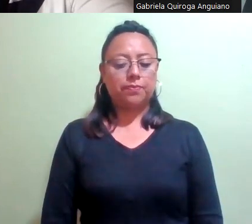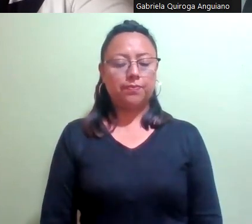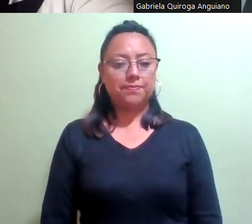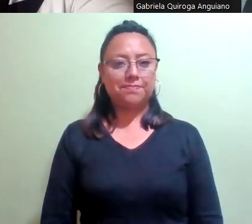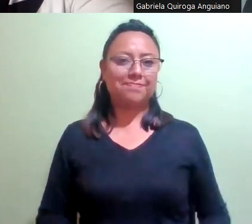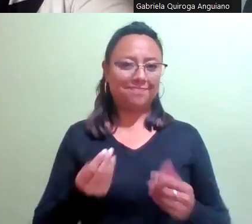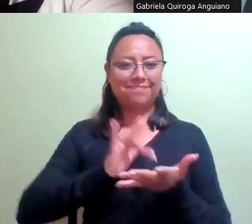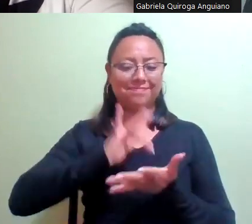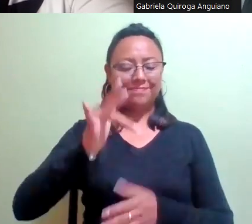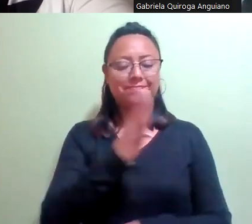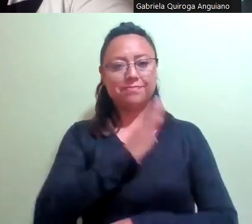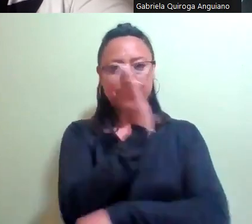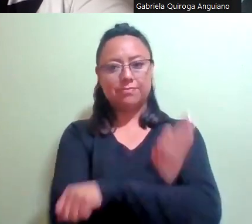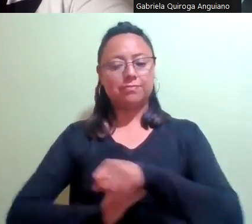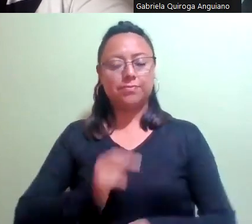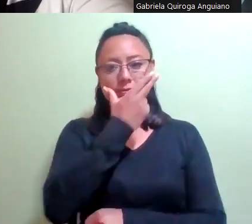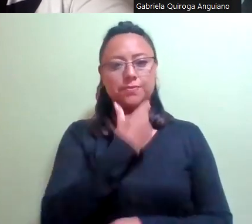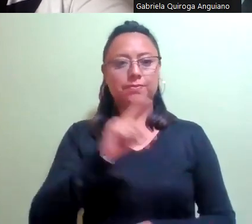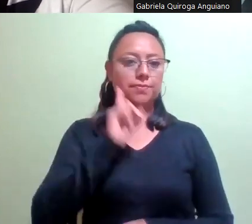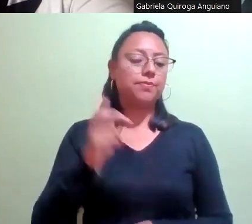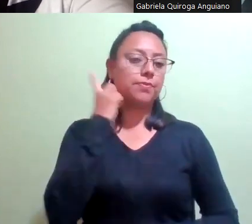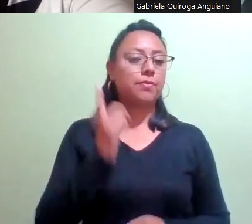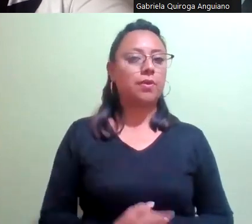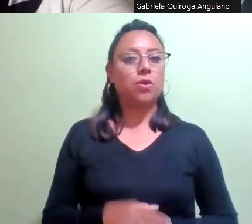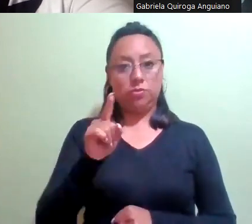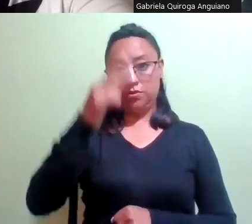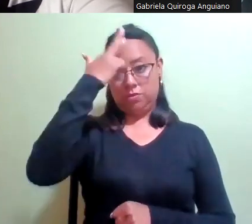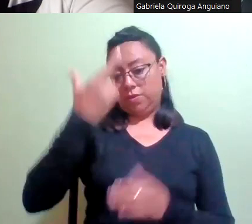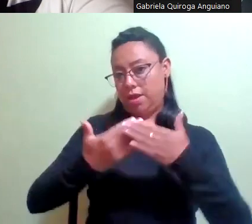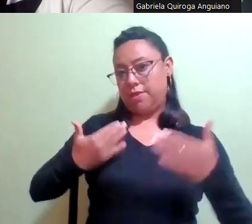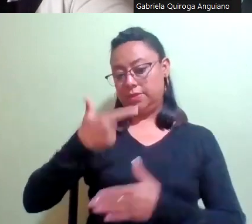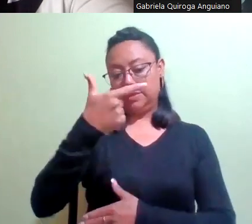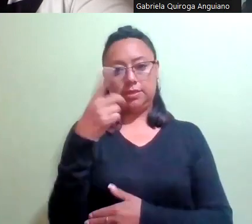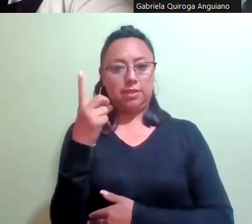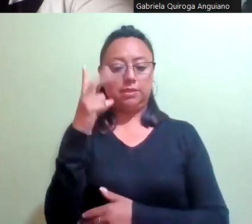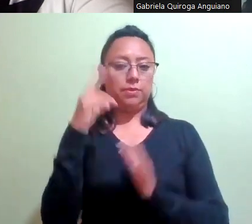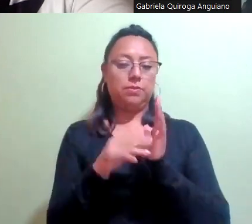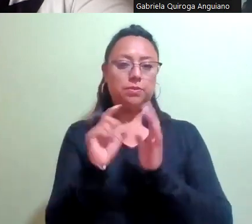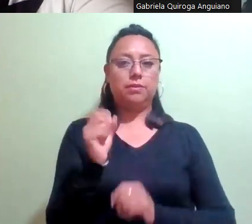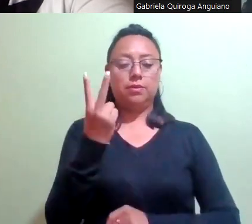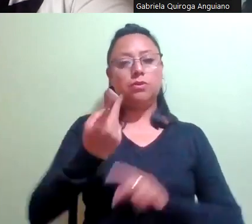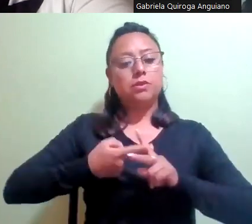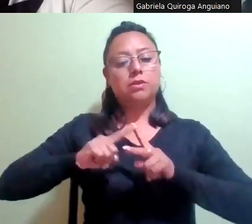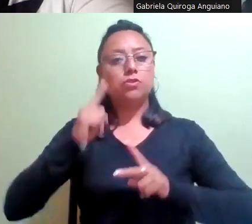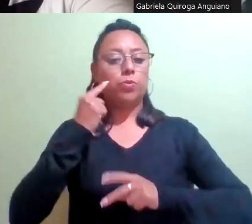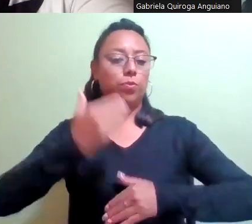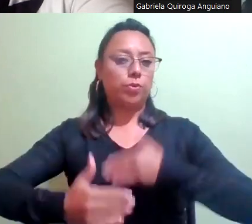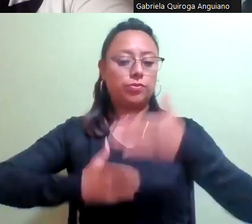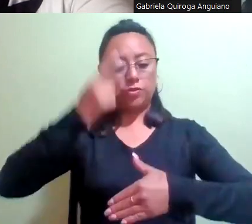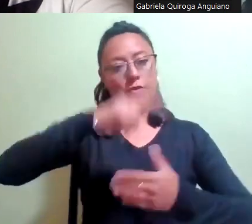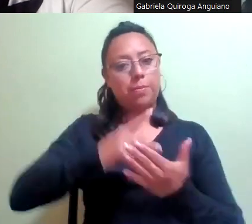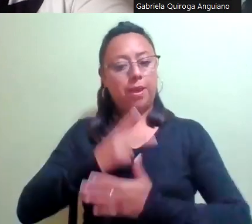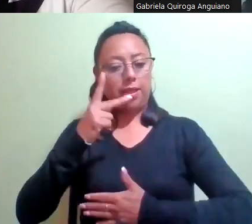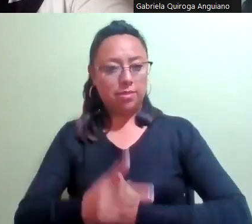Muchísimas gracias. Buenas tardes diputadas, como recordarán el siete de diciembre del veinte veintidós, se inició el proceso para la entrega de la medalla